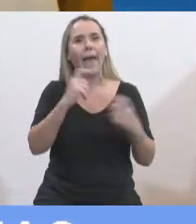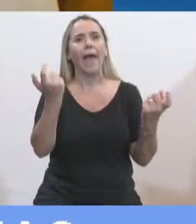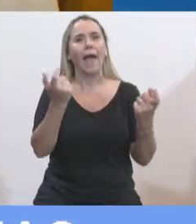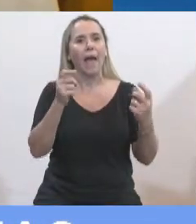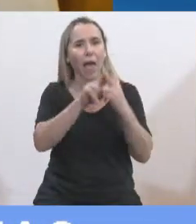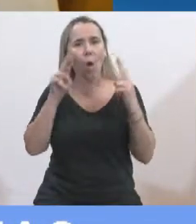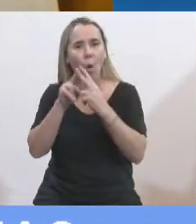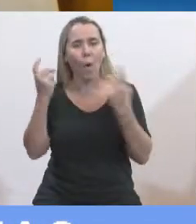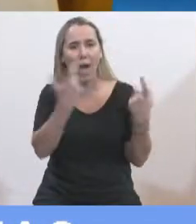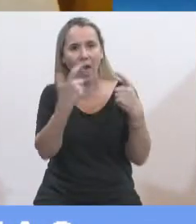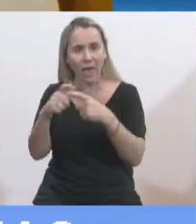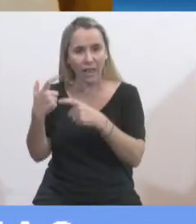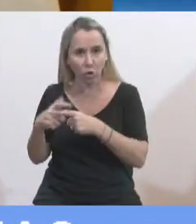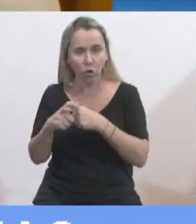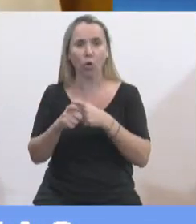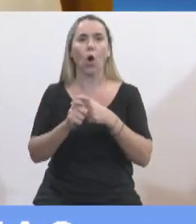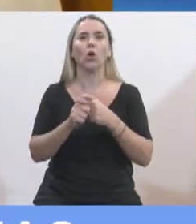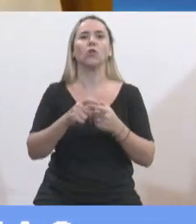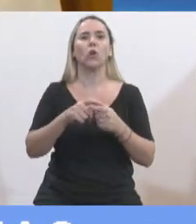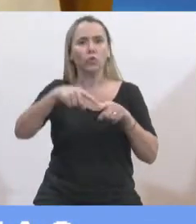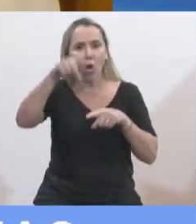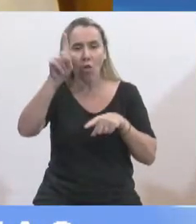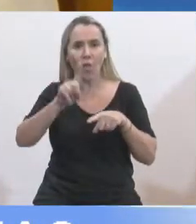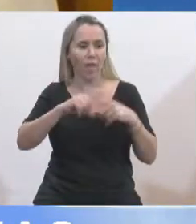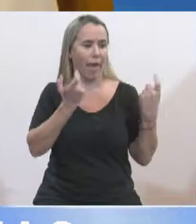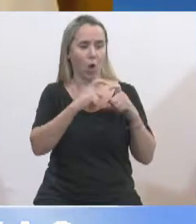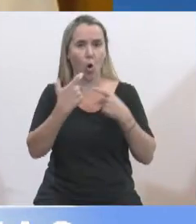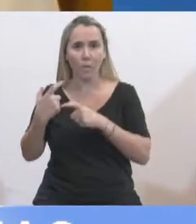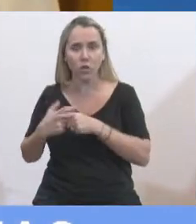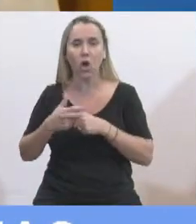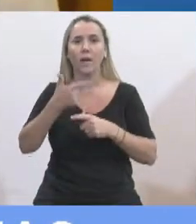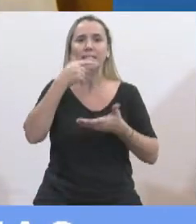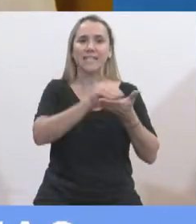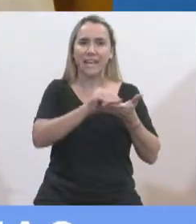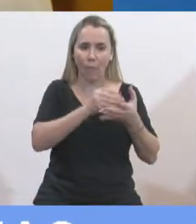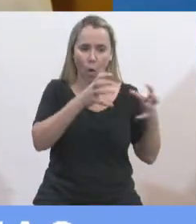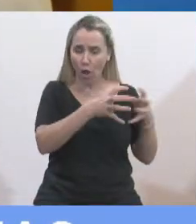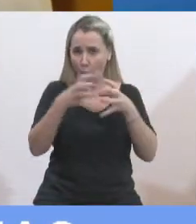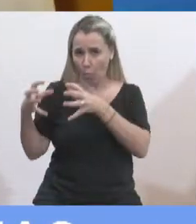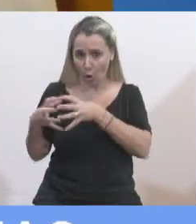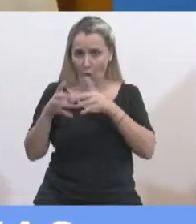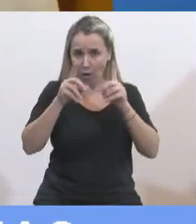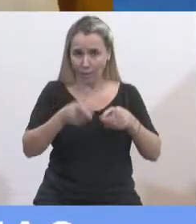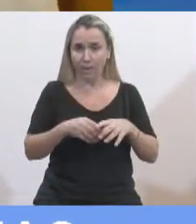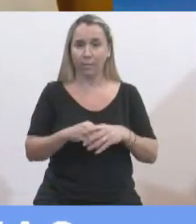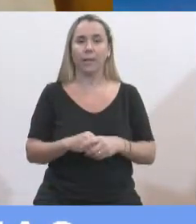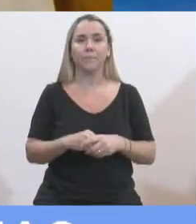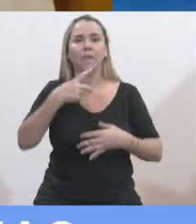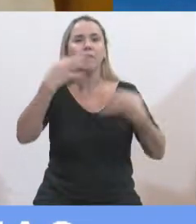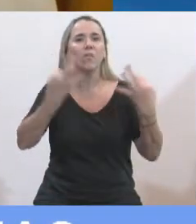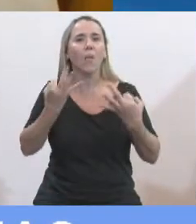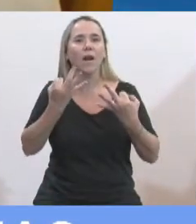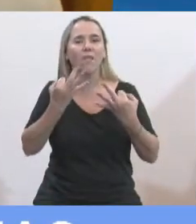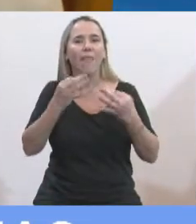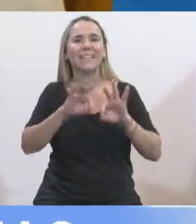en forma permanente, diaria, tanto de las comisiones como de los senadores, de los bloques. Y la verdad que el resultado ha sido